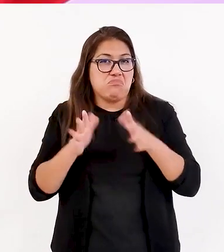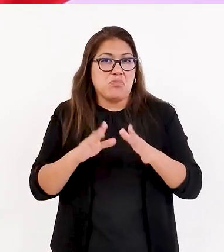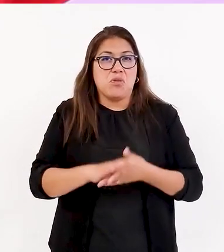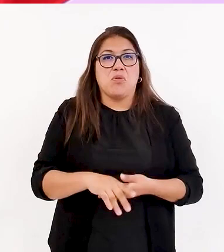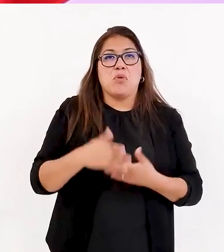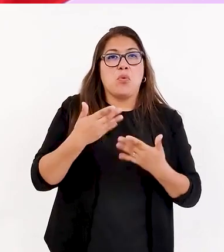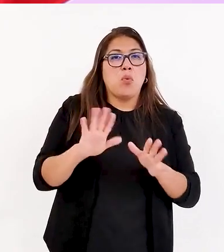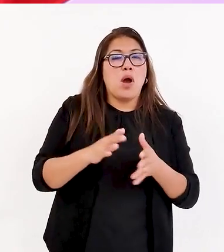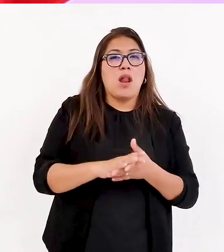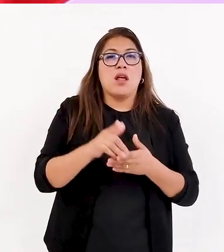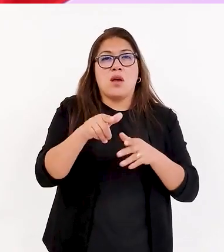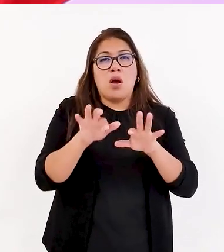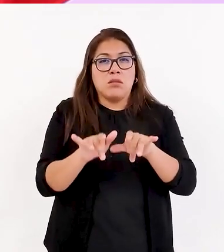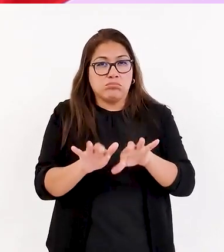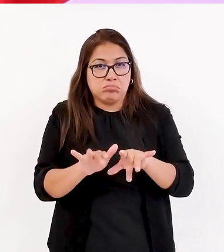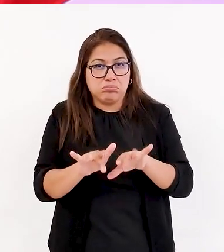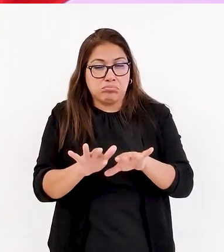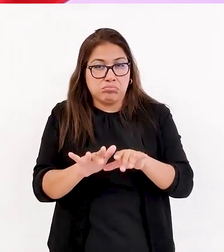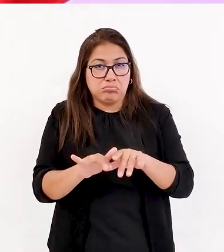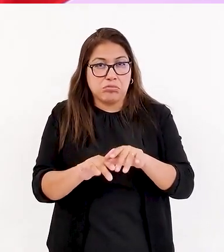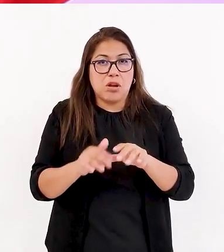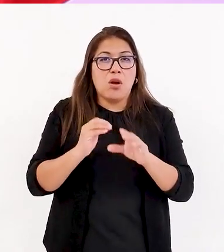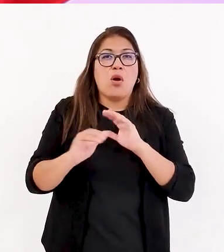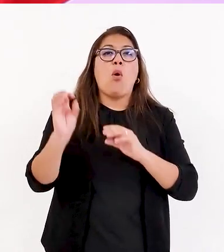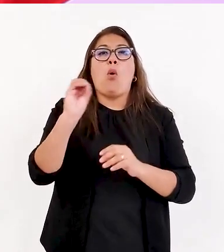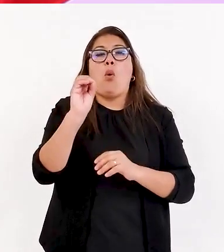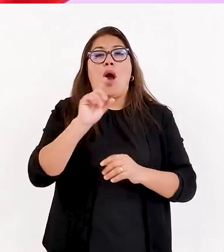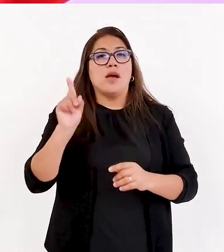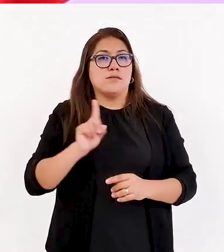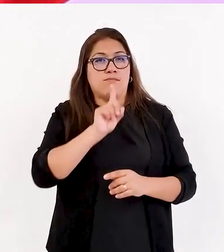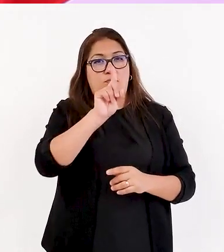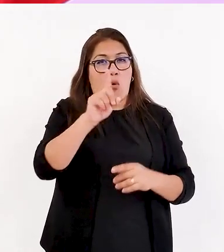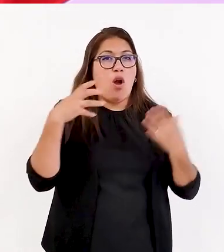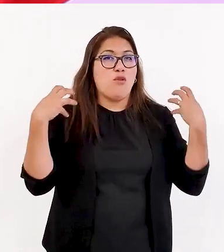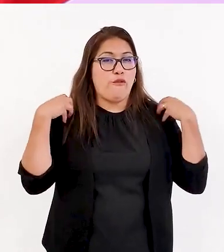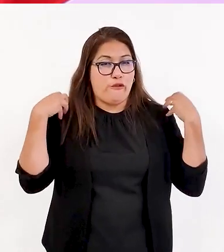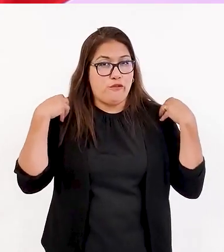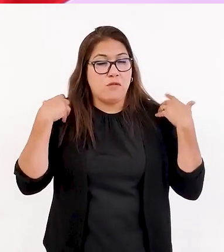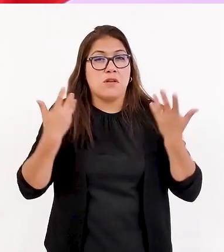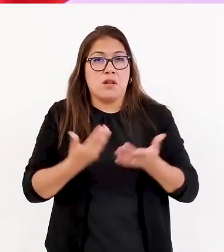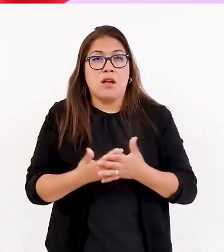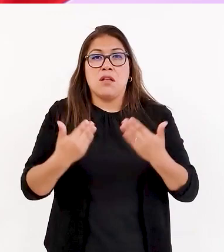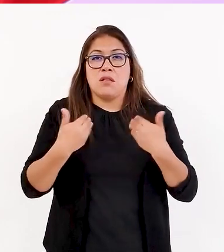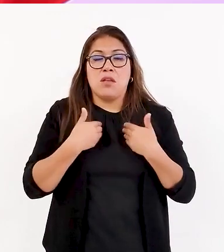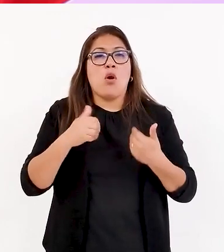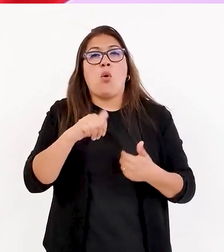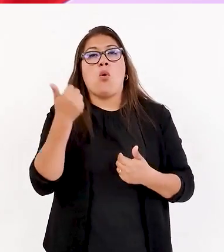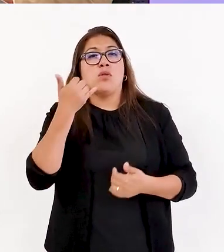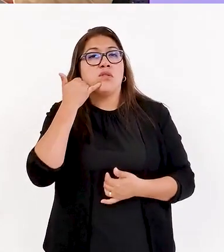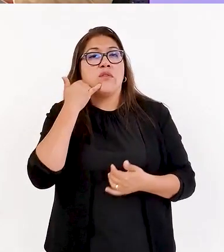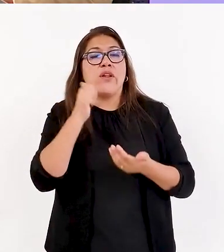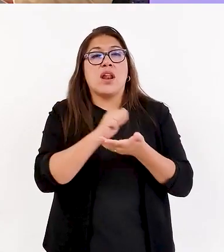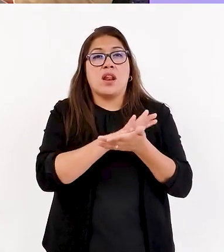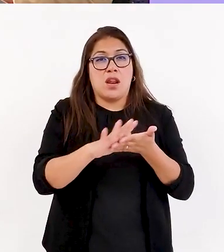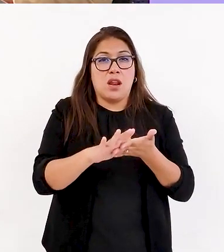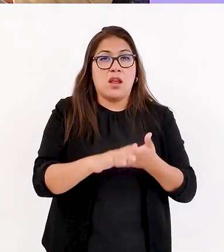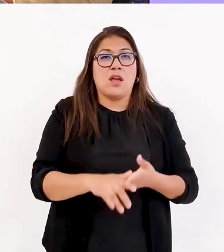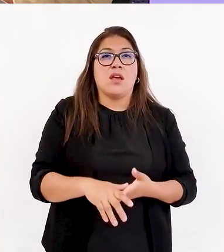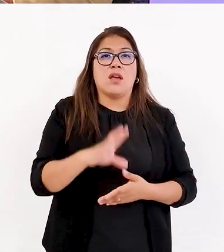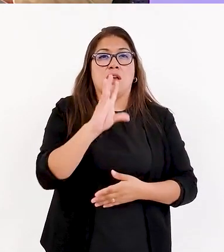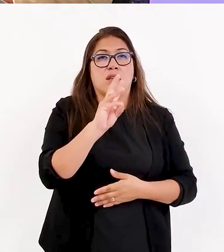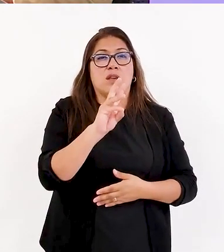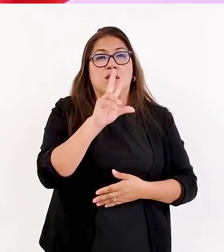escribirnos, ¿no? O acercarse. Tenemos un teléfono también que es de uso gratuito, ¿no? Que es el